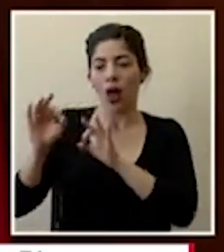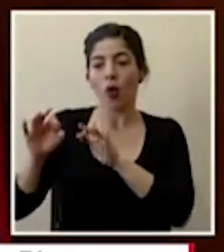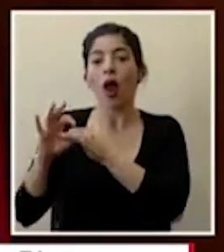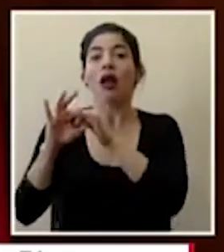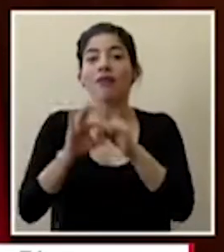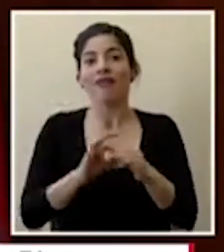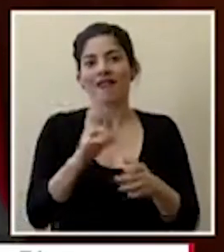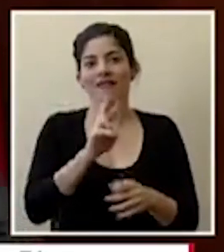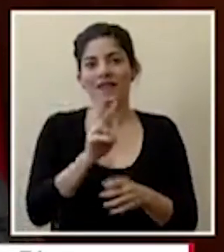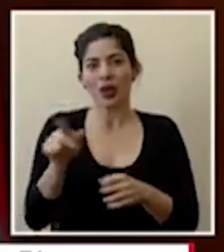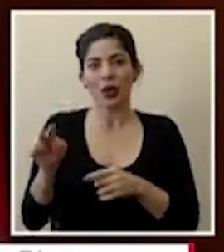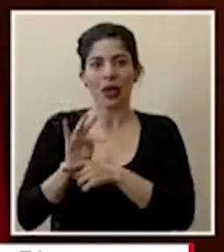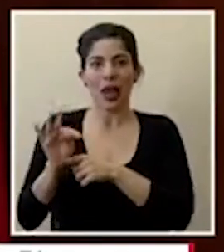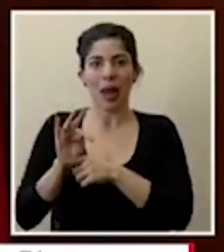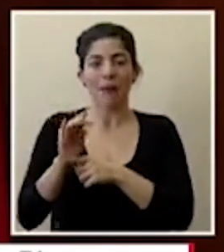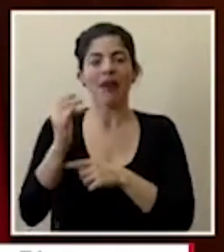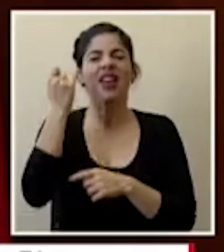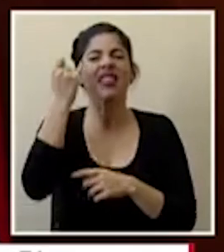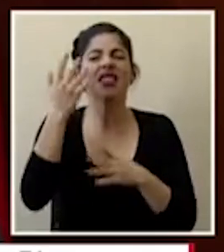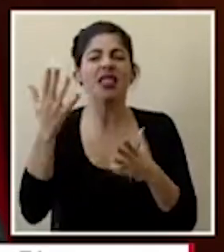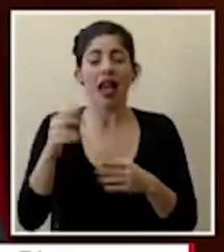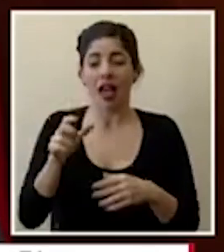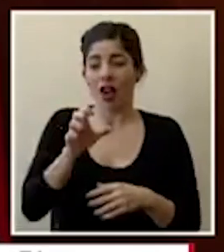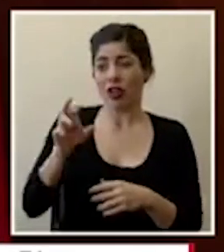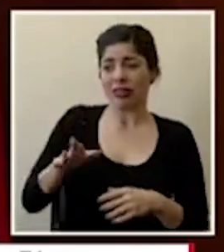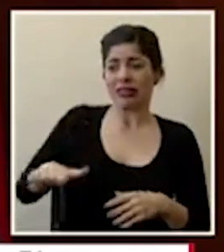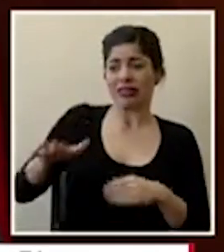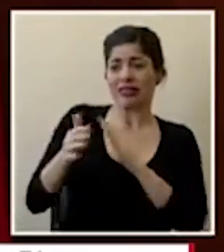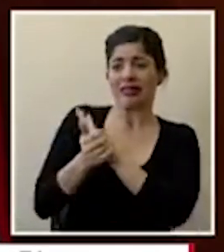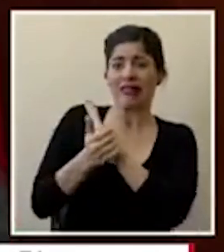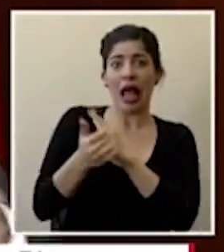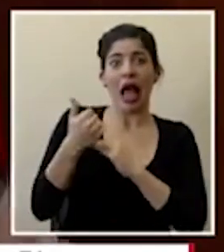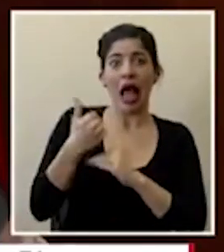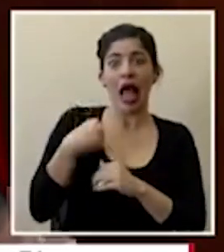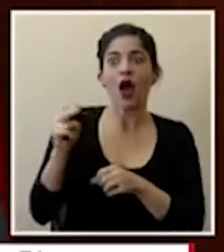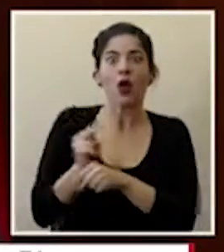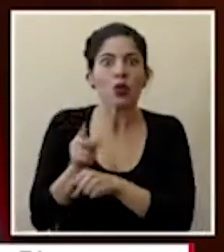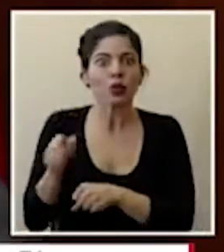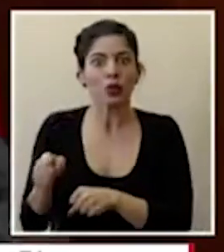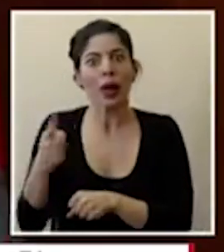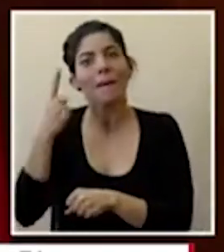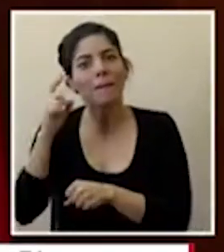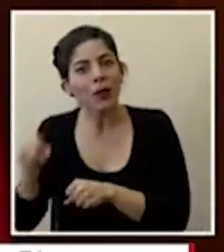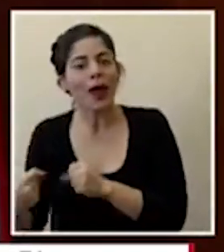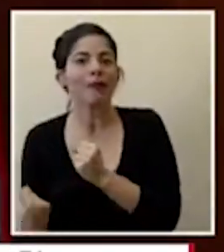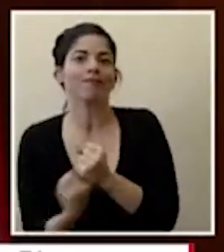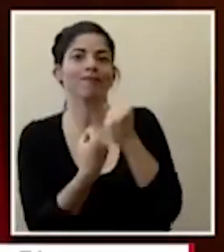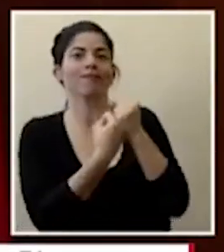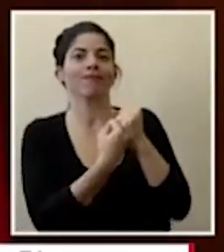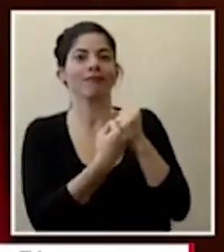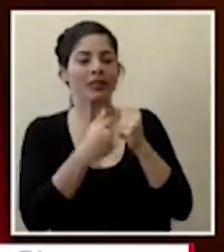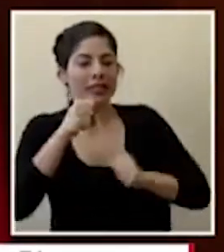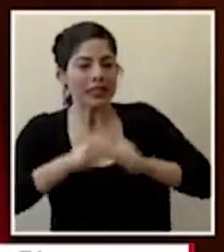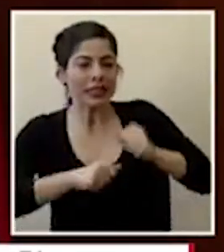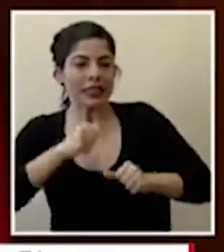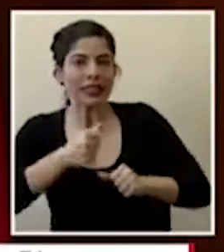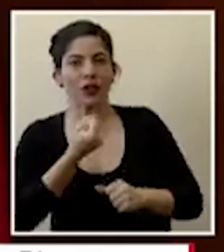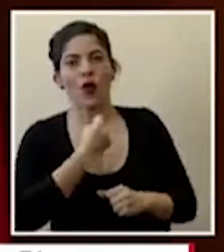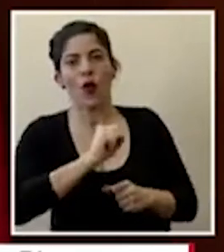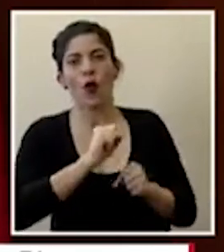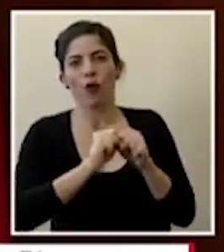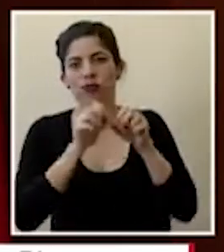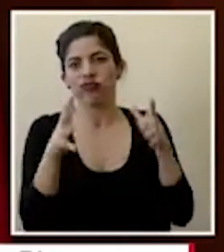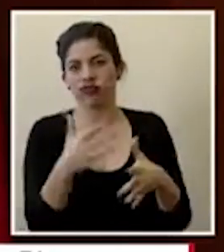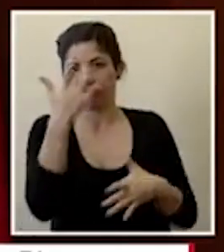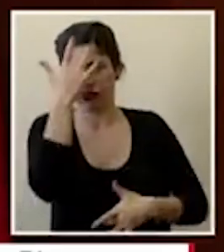la idea es usar todo ese talento nacional en función de poder apoyar la el combate a la a la pandemia